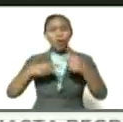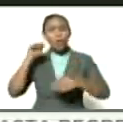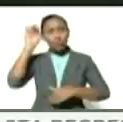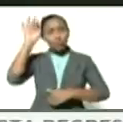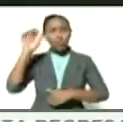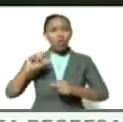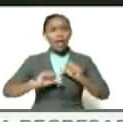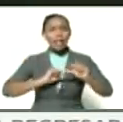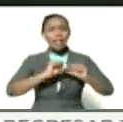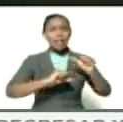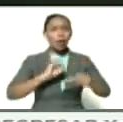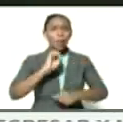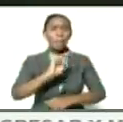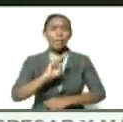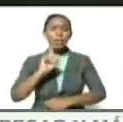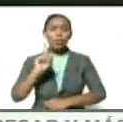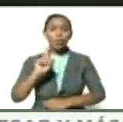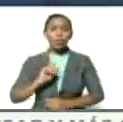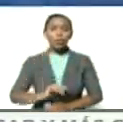siglo 21